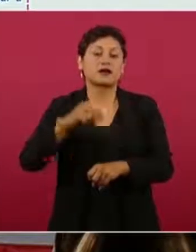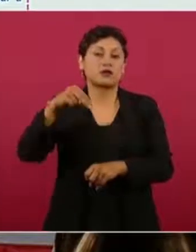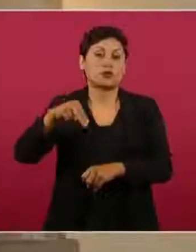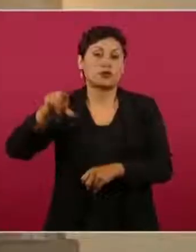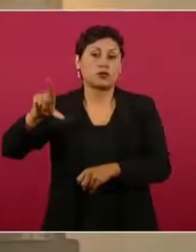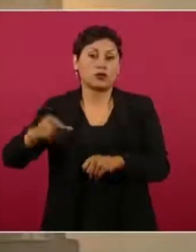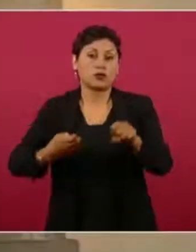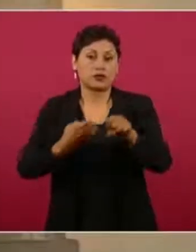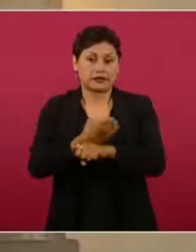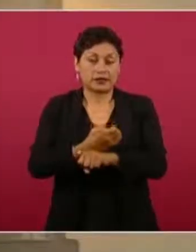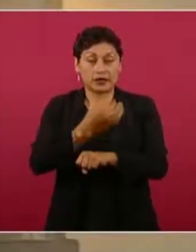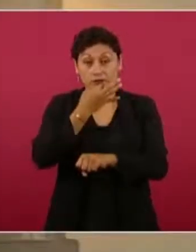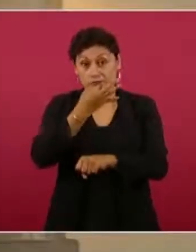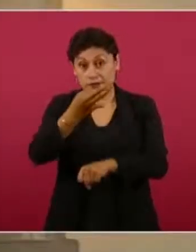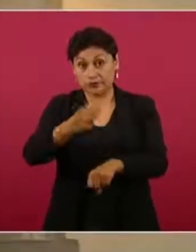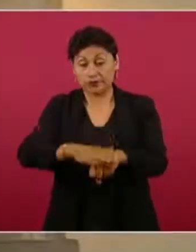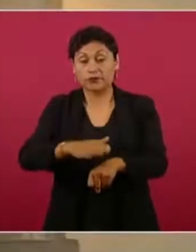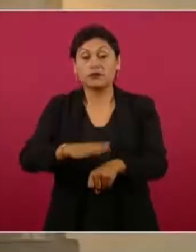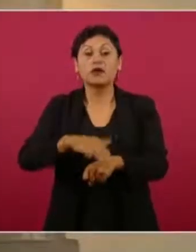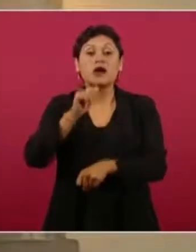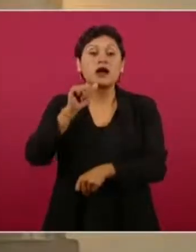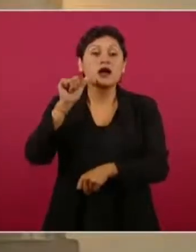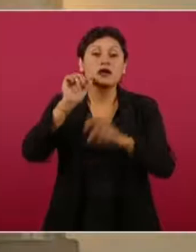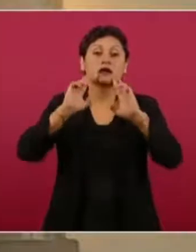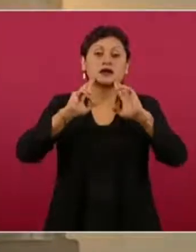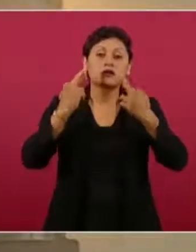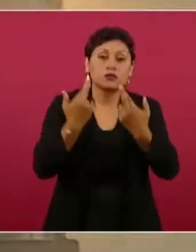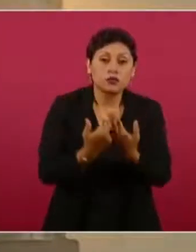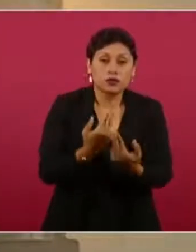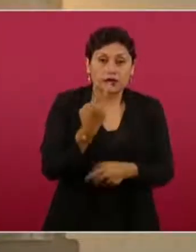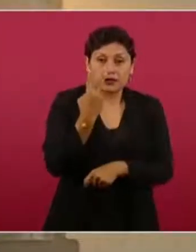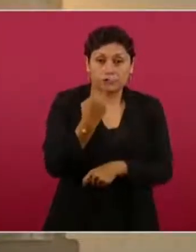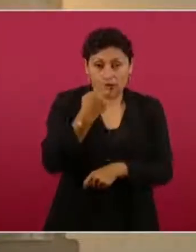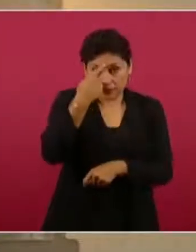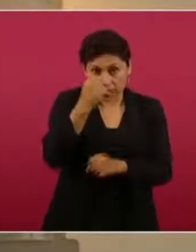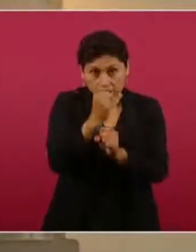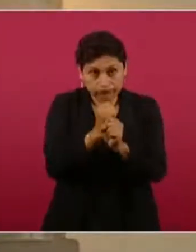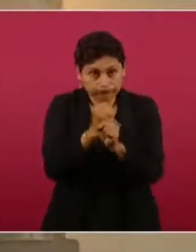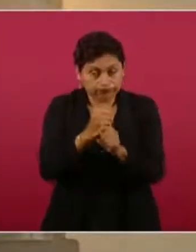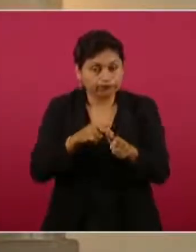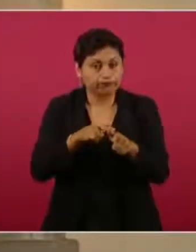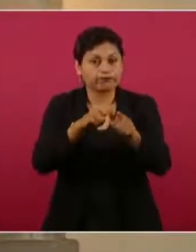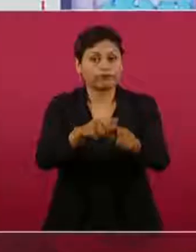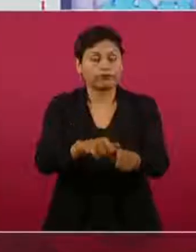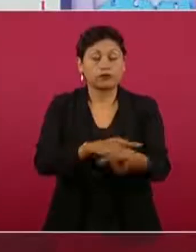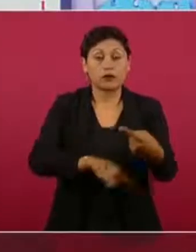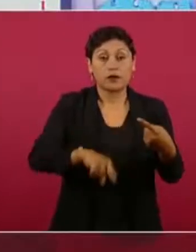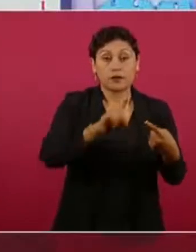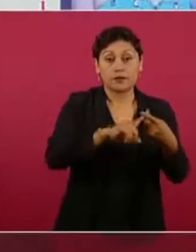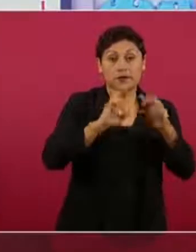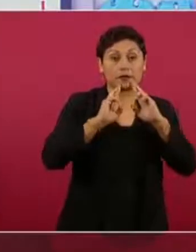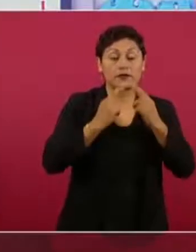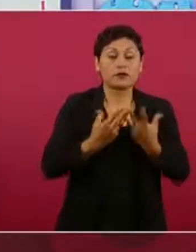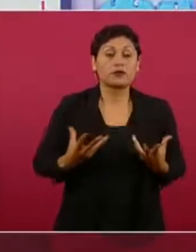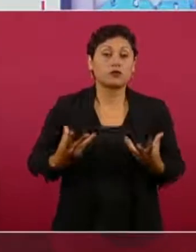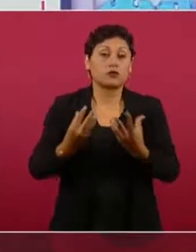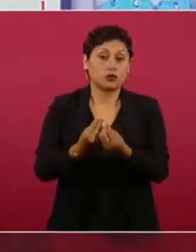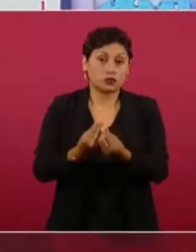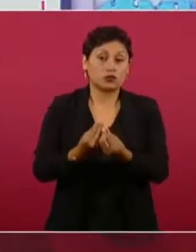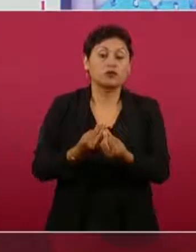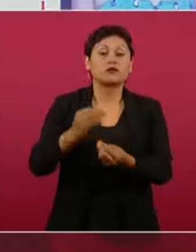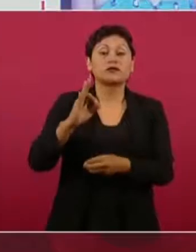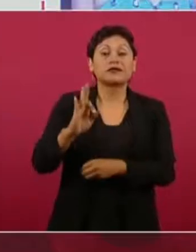que el día de ayer se realizaron dos reuniones de trabajo en seguimiento a este caso, la primera de ellas con la Fiscalía General de Justicia